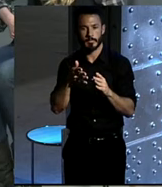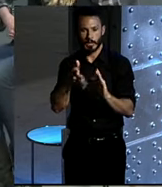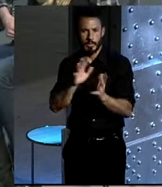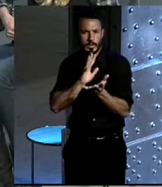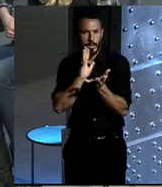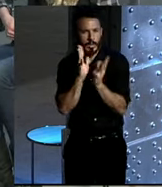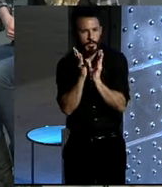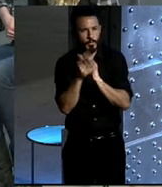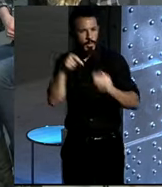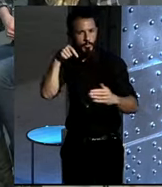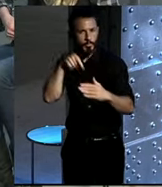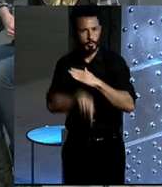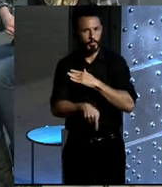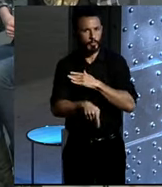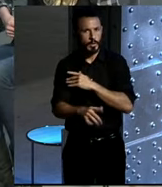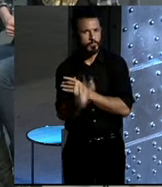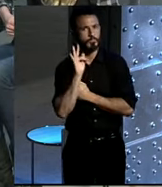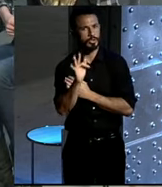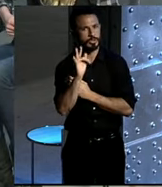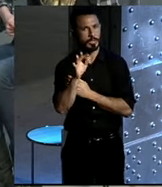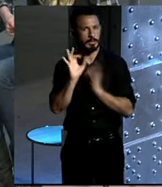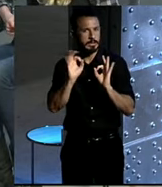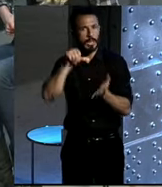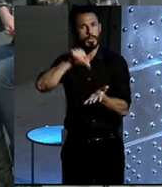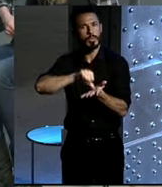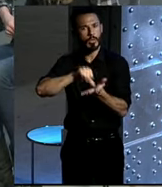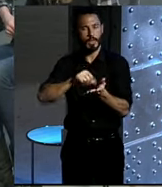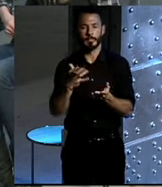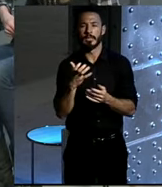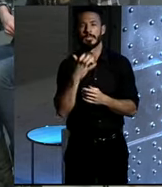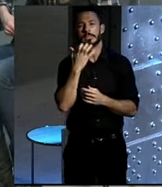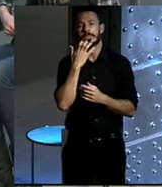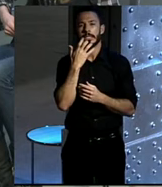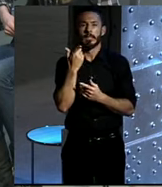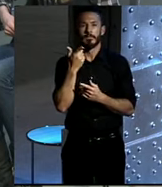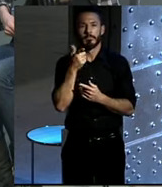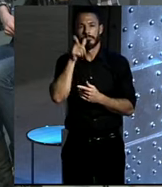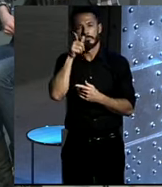profunda y muy beneficiosa para las ciudades. ¿si tuvieras que citar un enemigo de la bici?